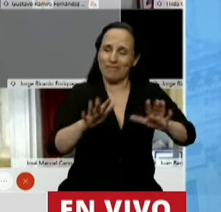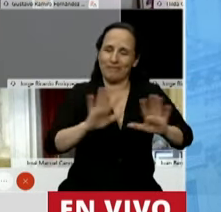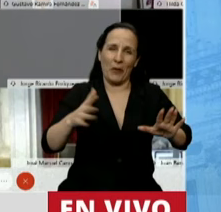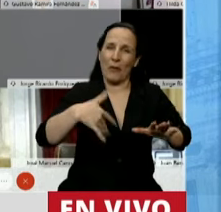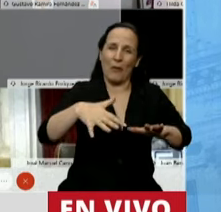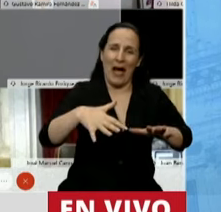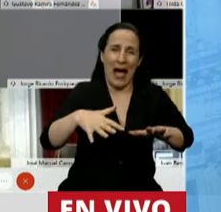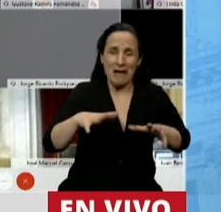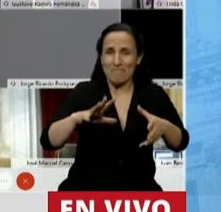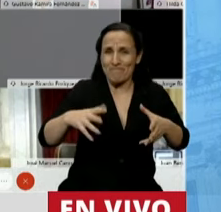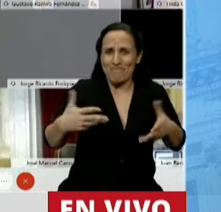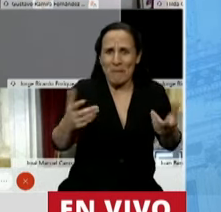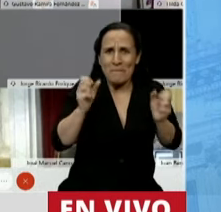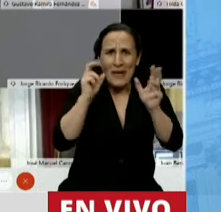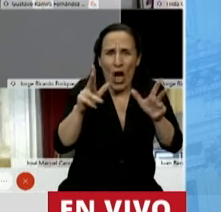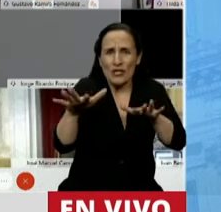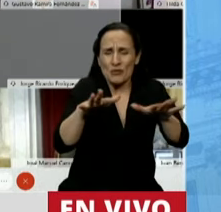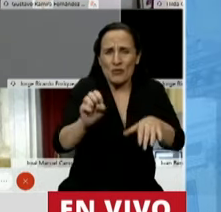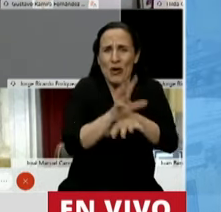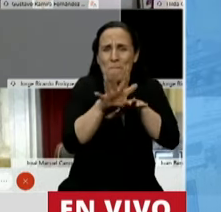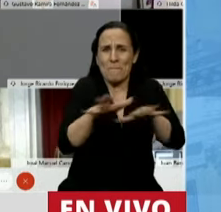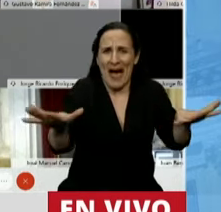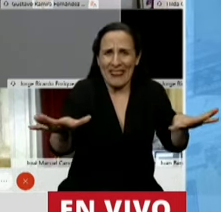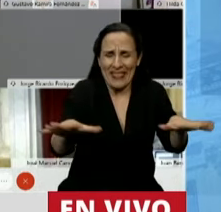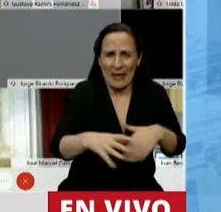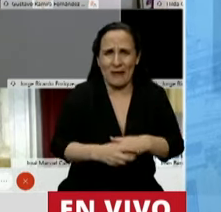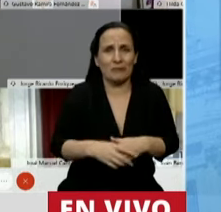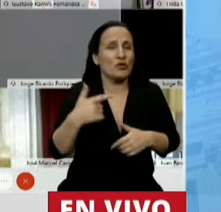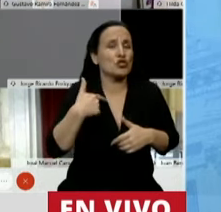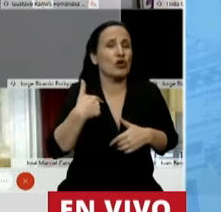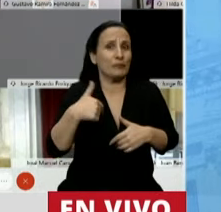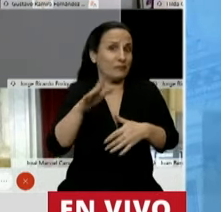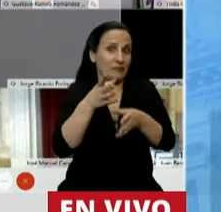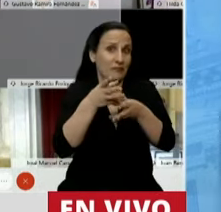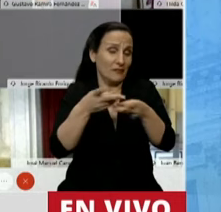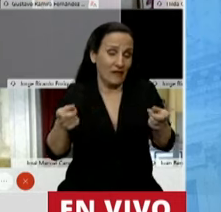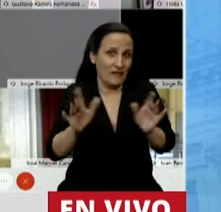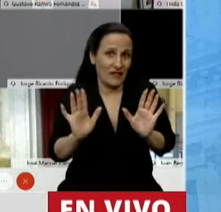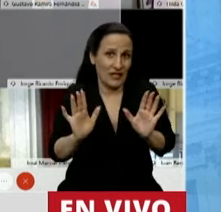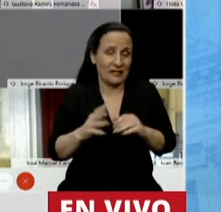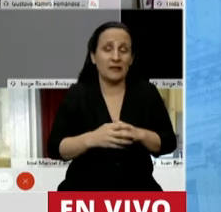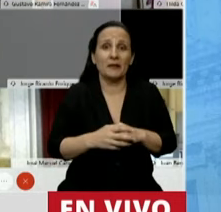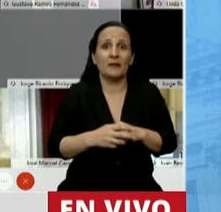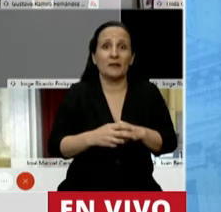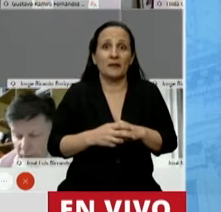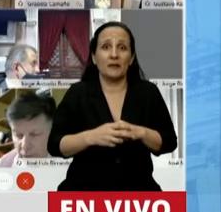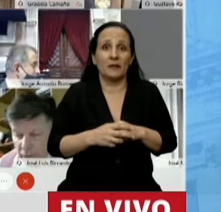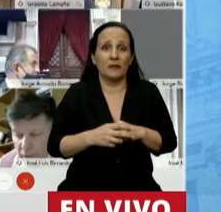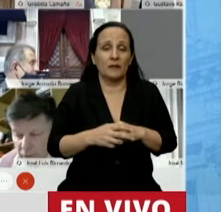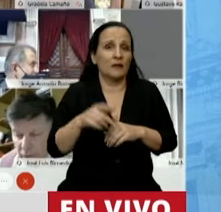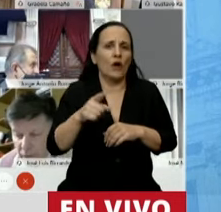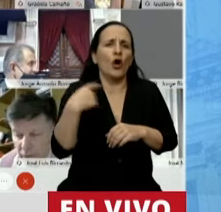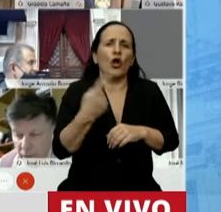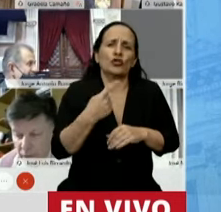Simplemente para cerrar con alguien que era bastante más inteligente que todos nosotros, o al menos seguro que yo, Presidente, no